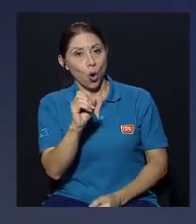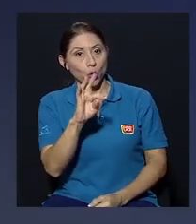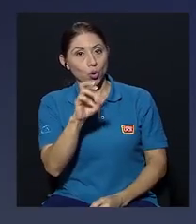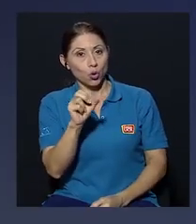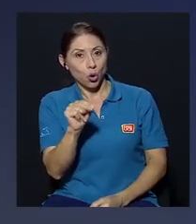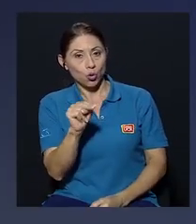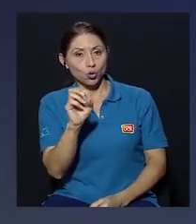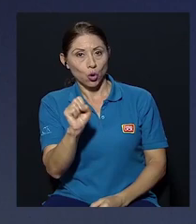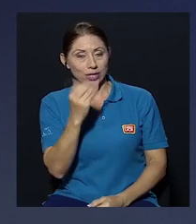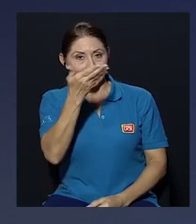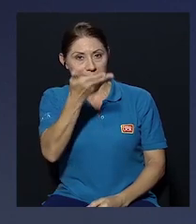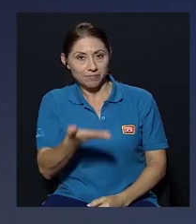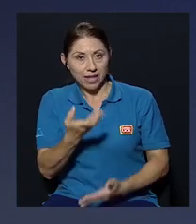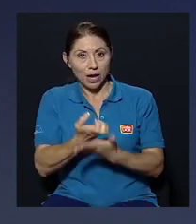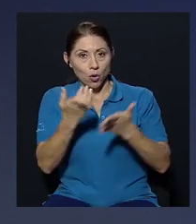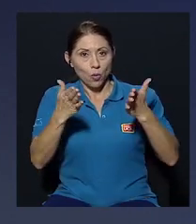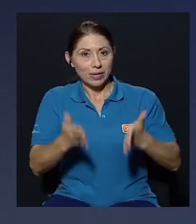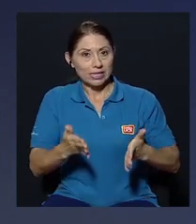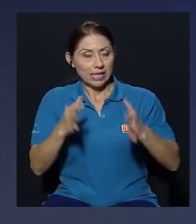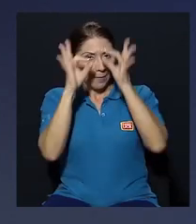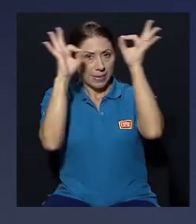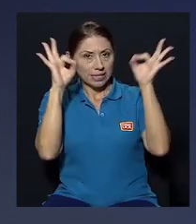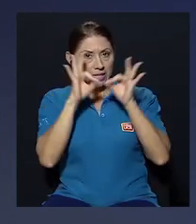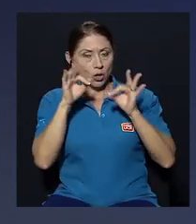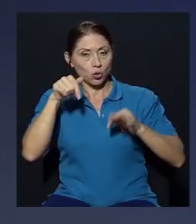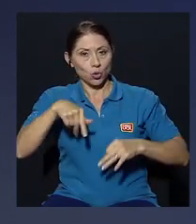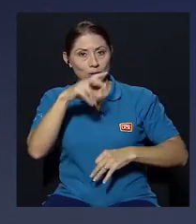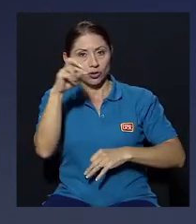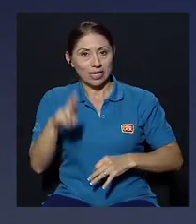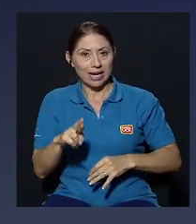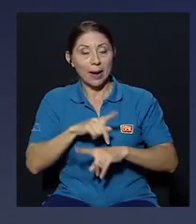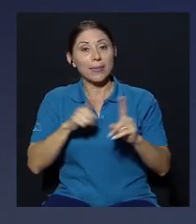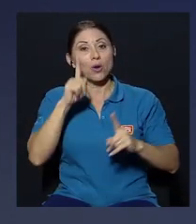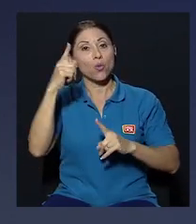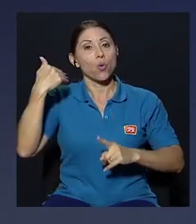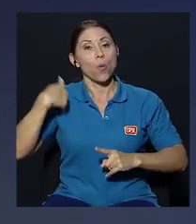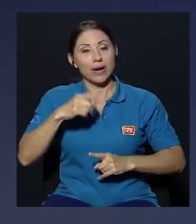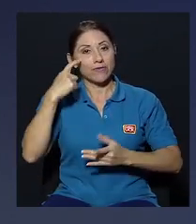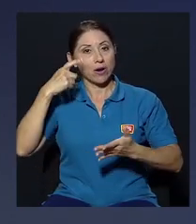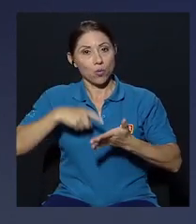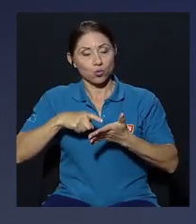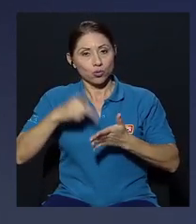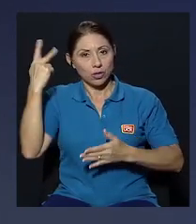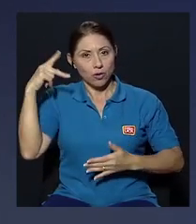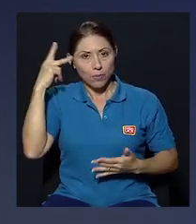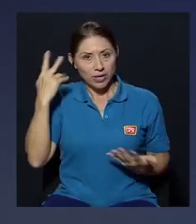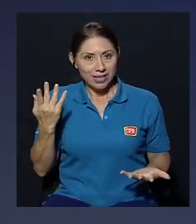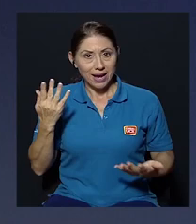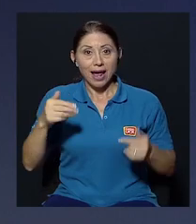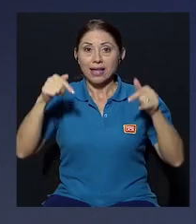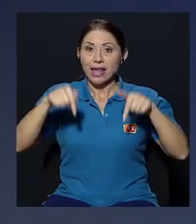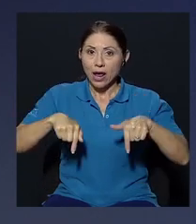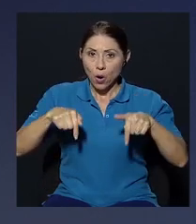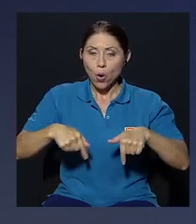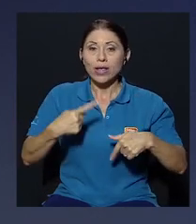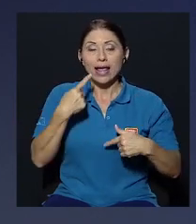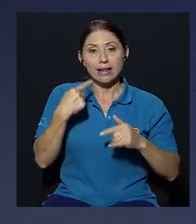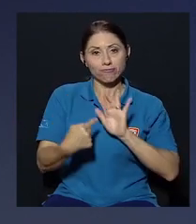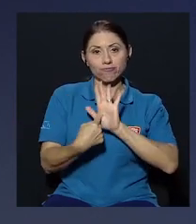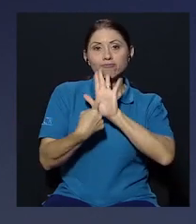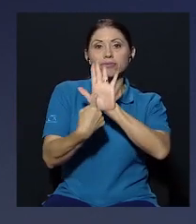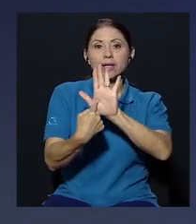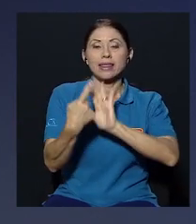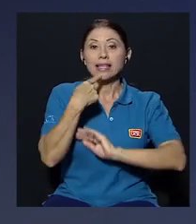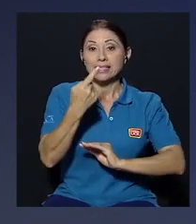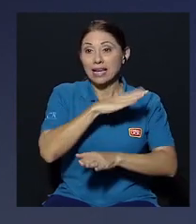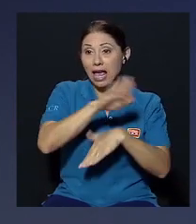Solís un economista prestigioso de nuestro país pero más que todo un hombre reconocido de la política que hoy levanta la